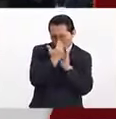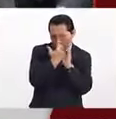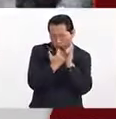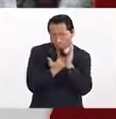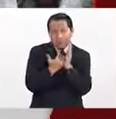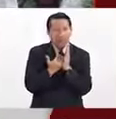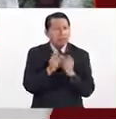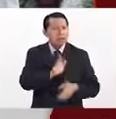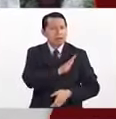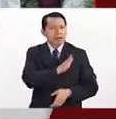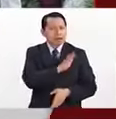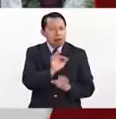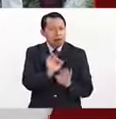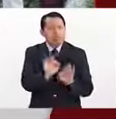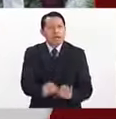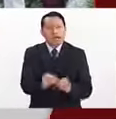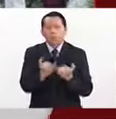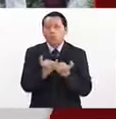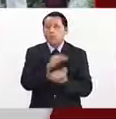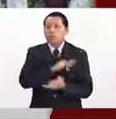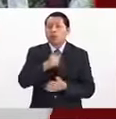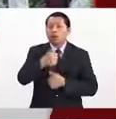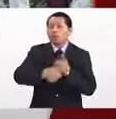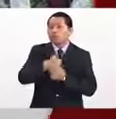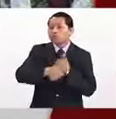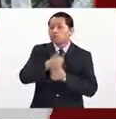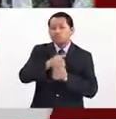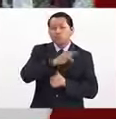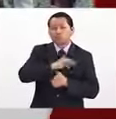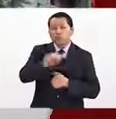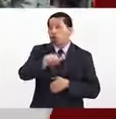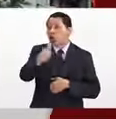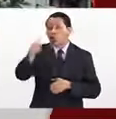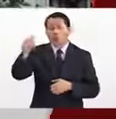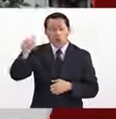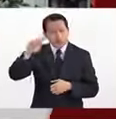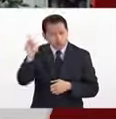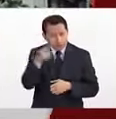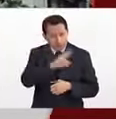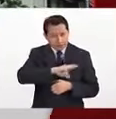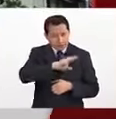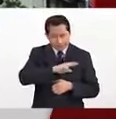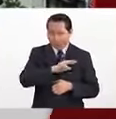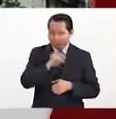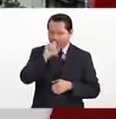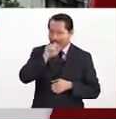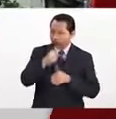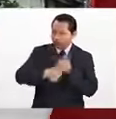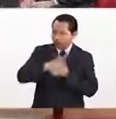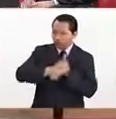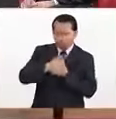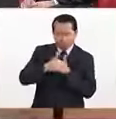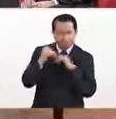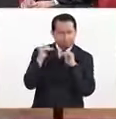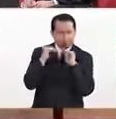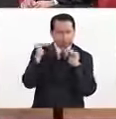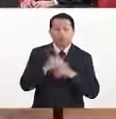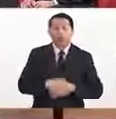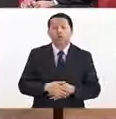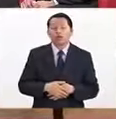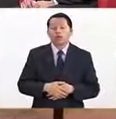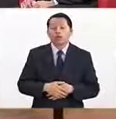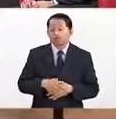calidad y podemos ser competitivos con otros egresados de universidades privadas. Y hay que decirle, maestro, que la economía está